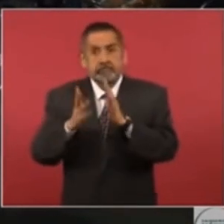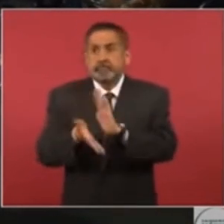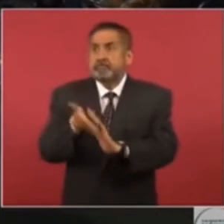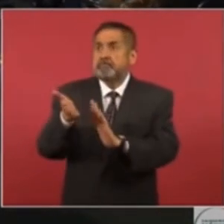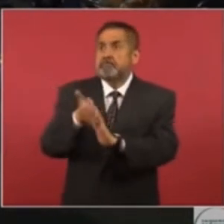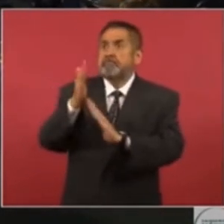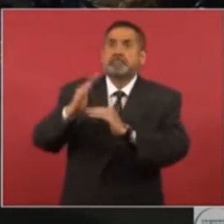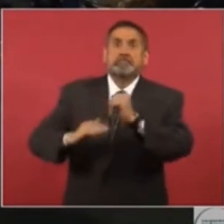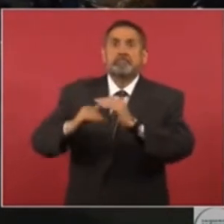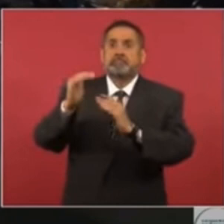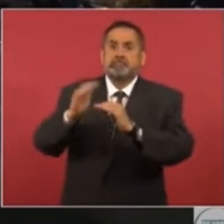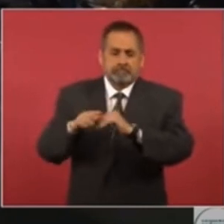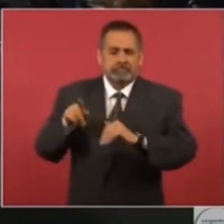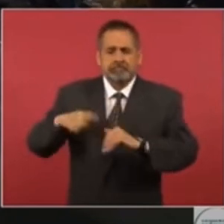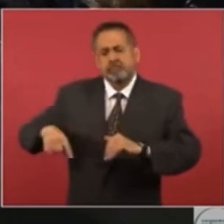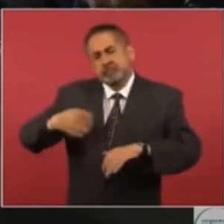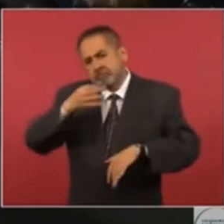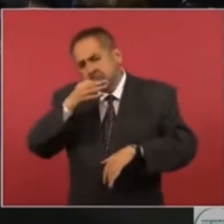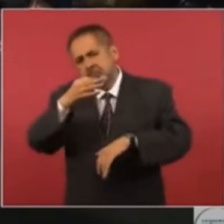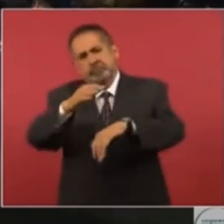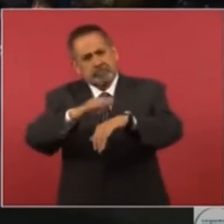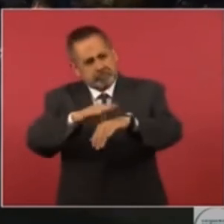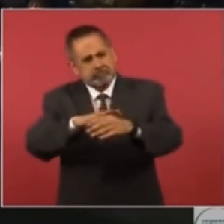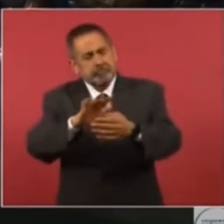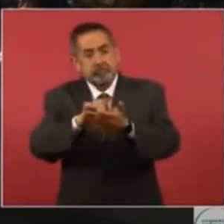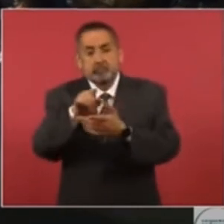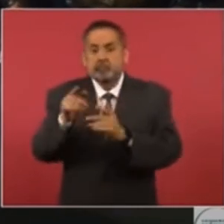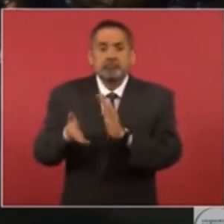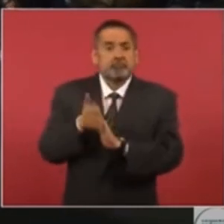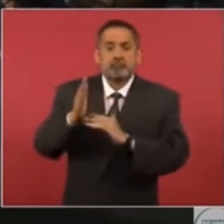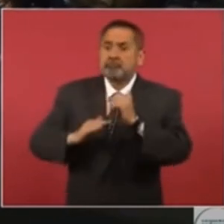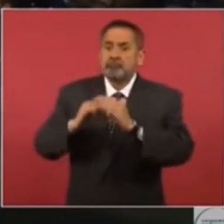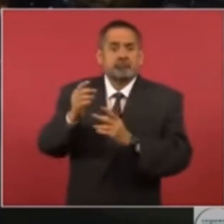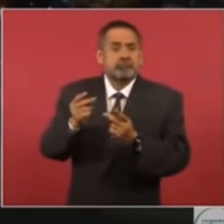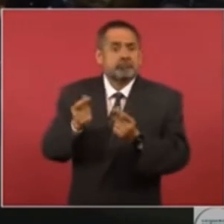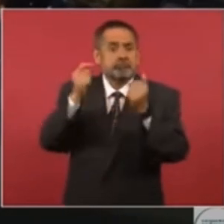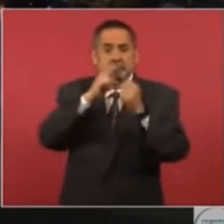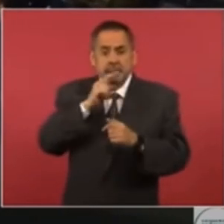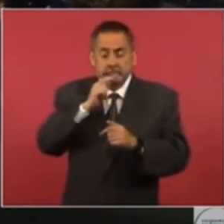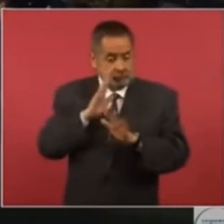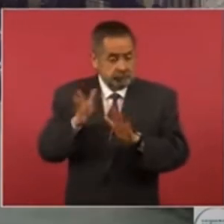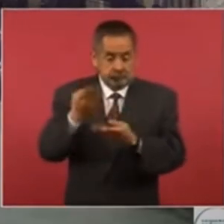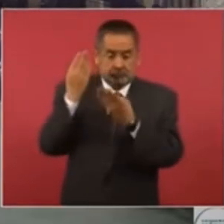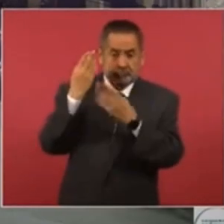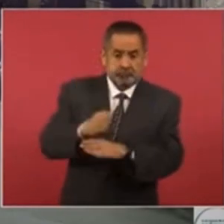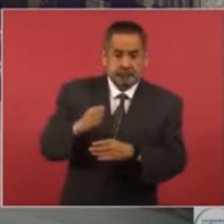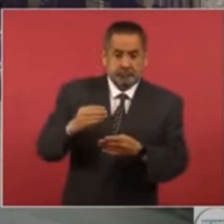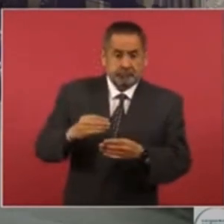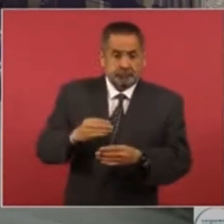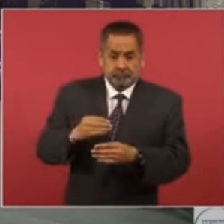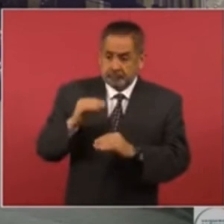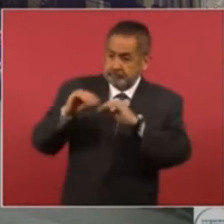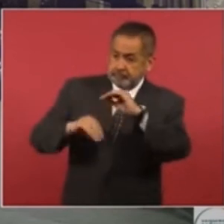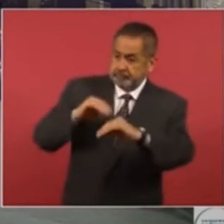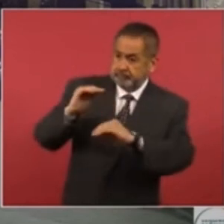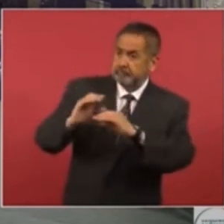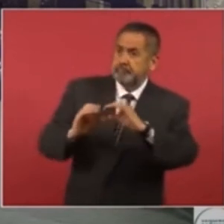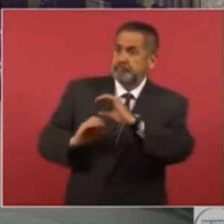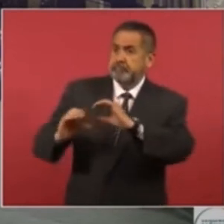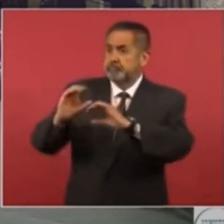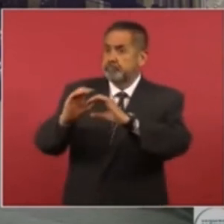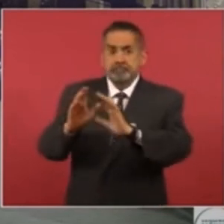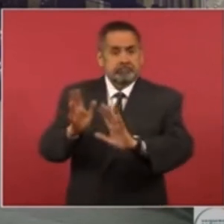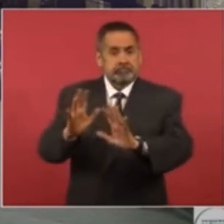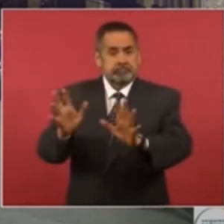les dan las gracias por la pronta atención. Se construyó muy rápido el banco del bienestar. De hecho, pues también